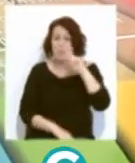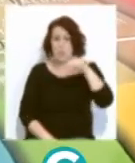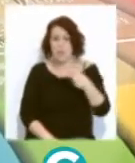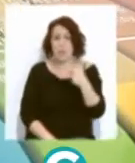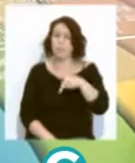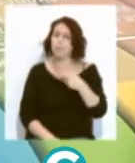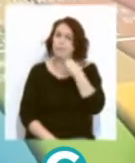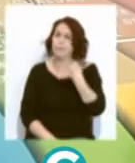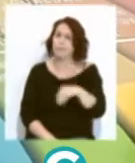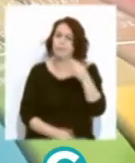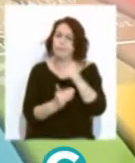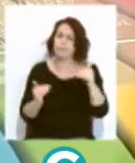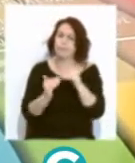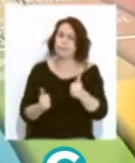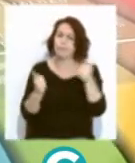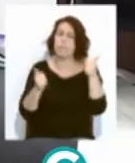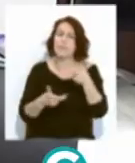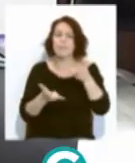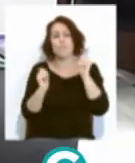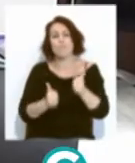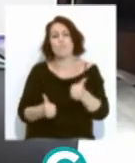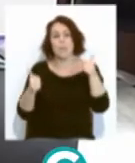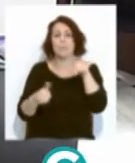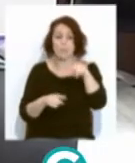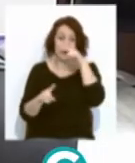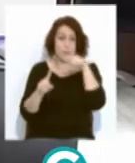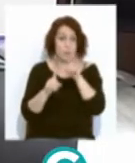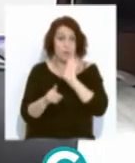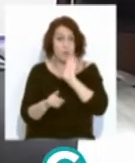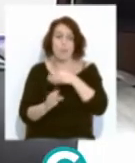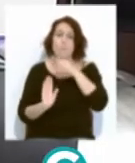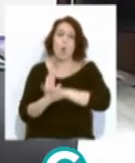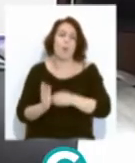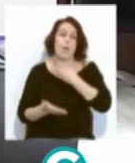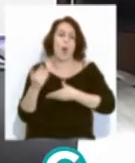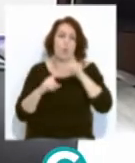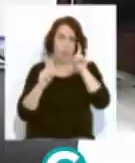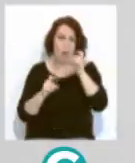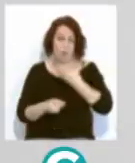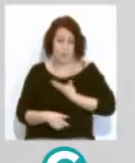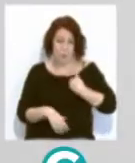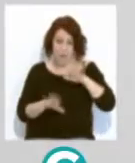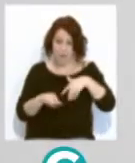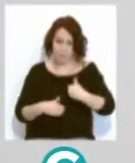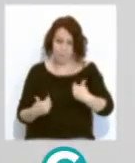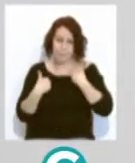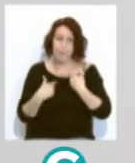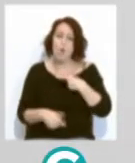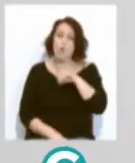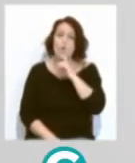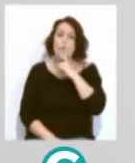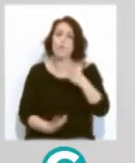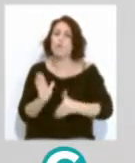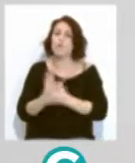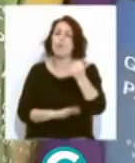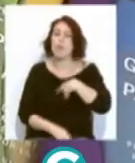Una juventud más igualitaria y más libre. es el objetivo del programa Coeduca del Ayuntamiento de Cádiz a través de la